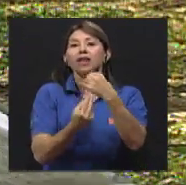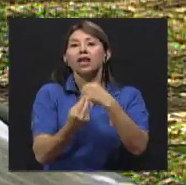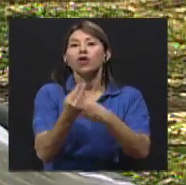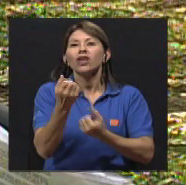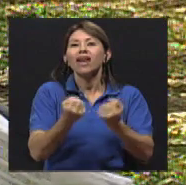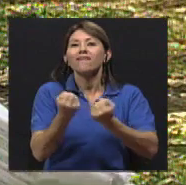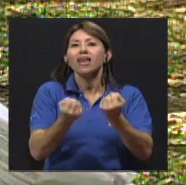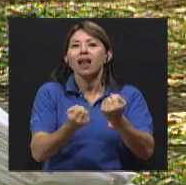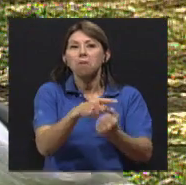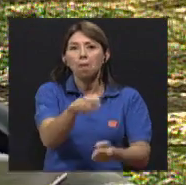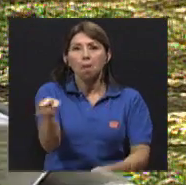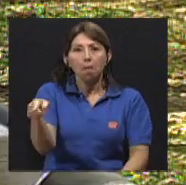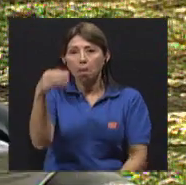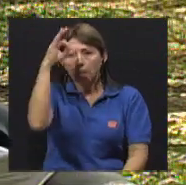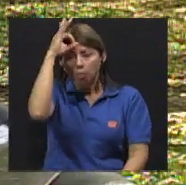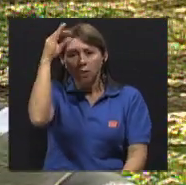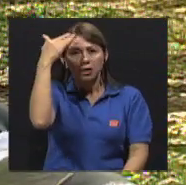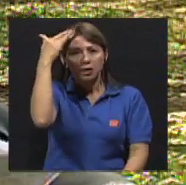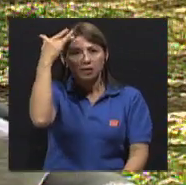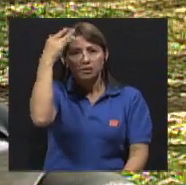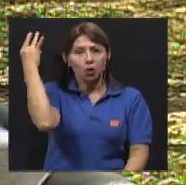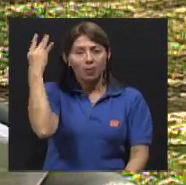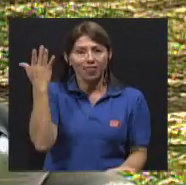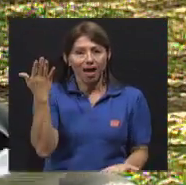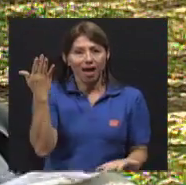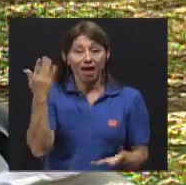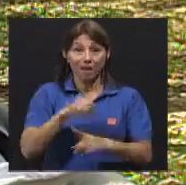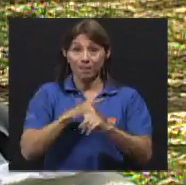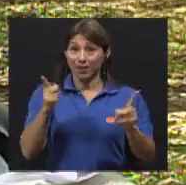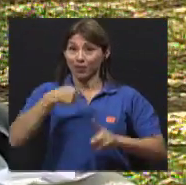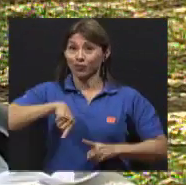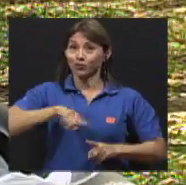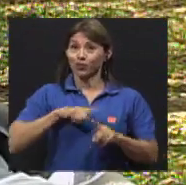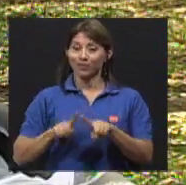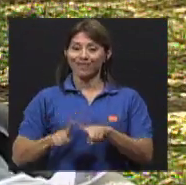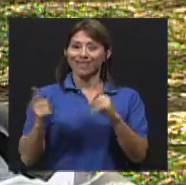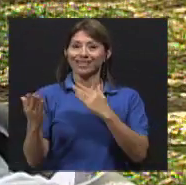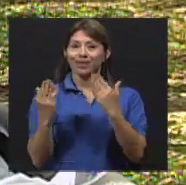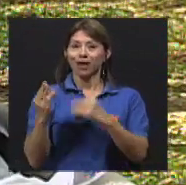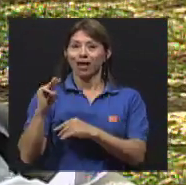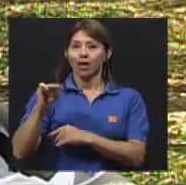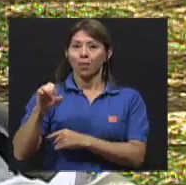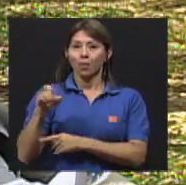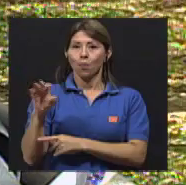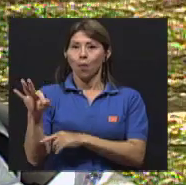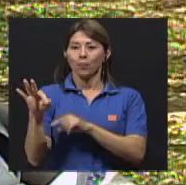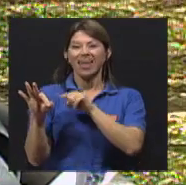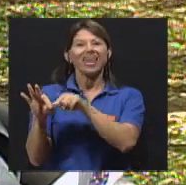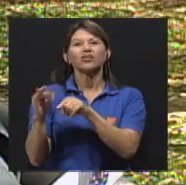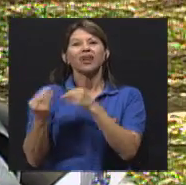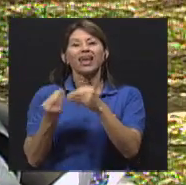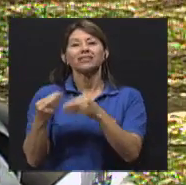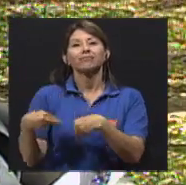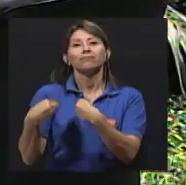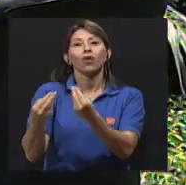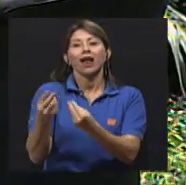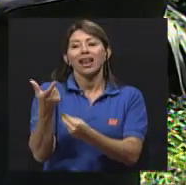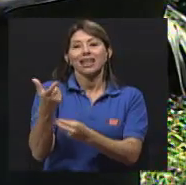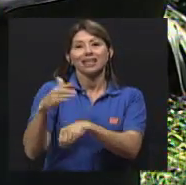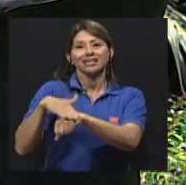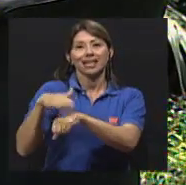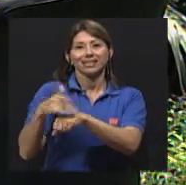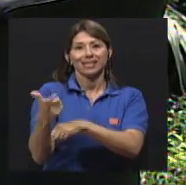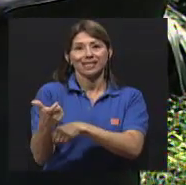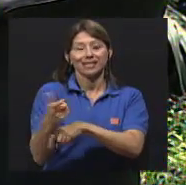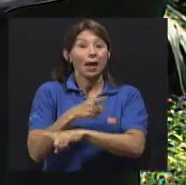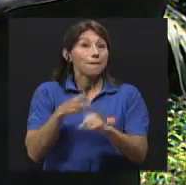y la gente se olvida de eso. En el caso de las acciones que nosotros hacemos, a diferencia del MOB, porque el MOB es eso, nada más educación vial es otorgar licencias. Tiene también el